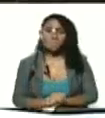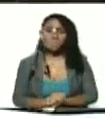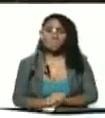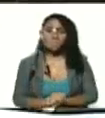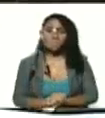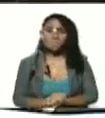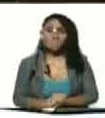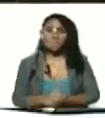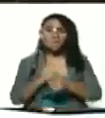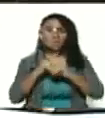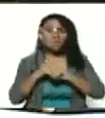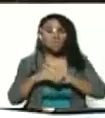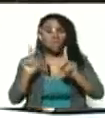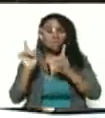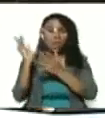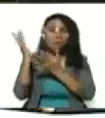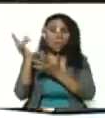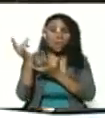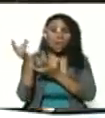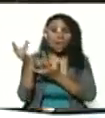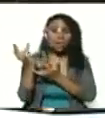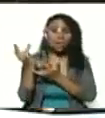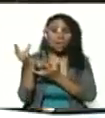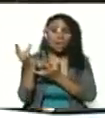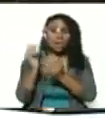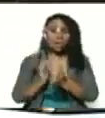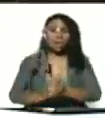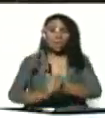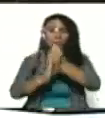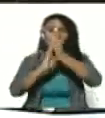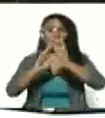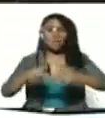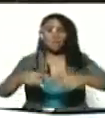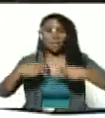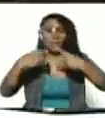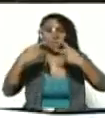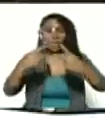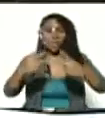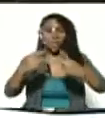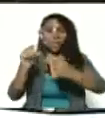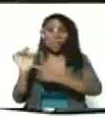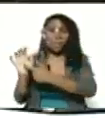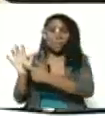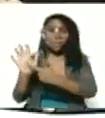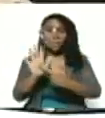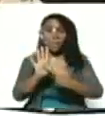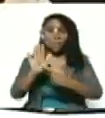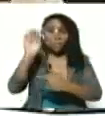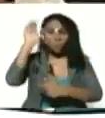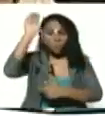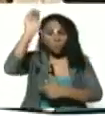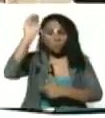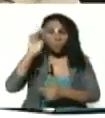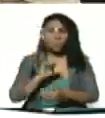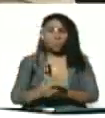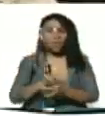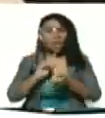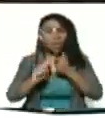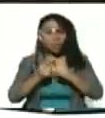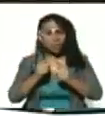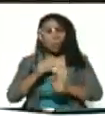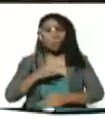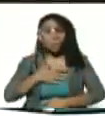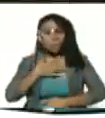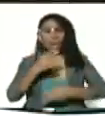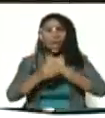muy distinto a la esperanza del liderazgo renovado del planteamiento de futuro de que las cosas se pueden